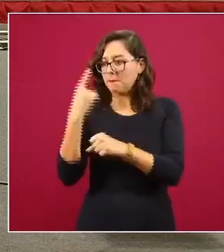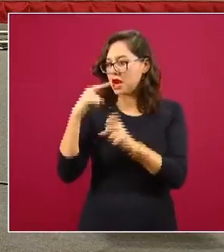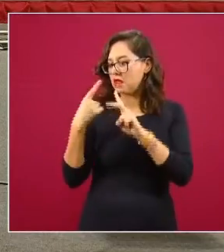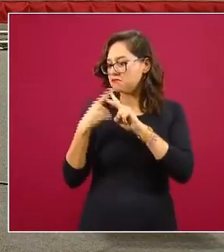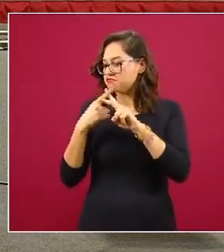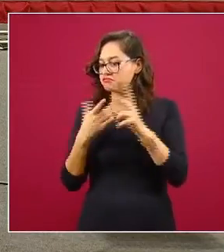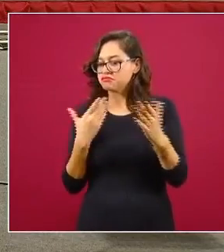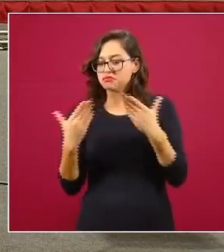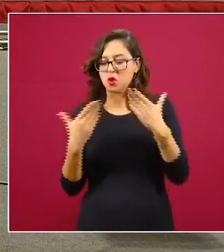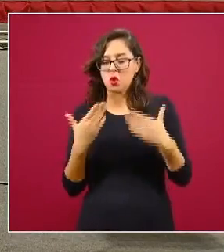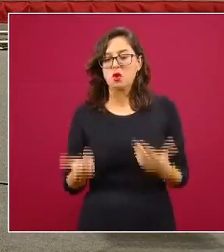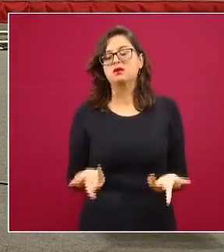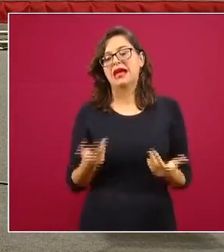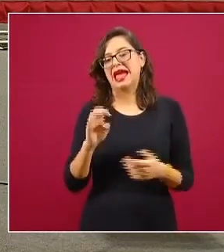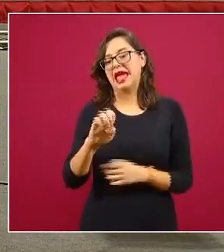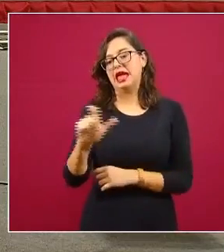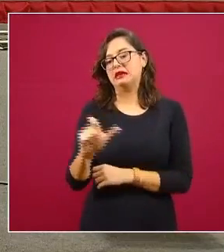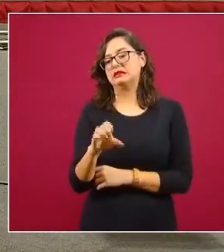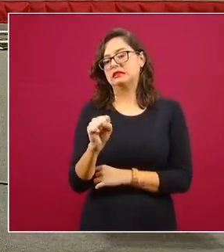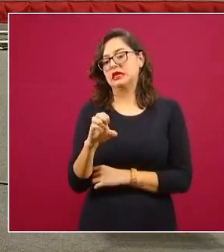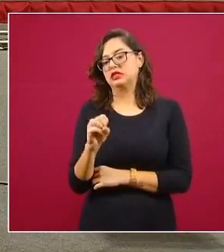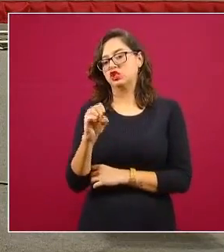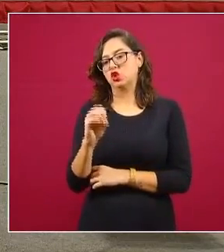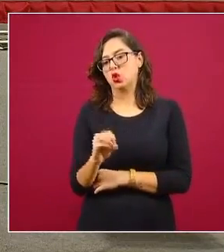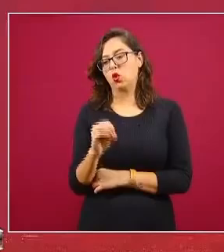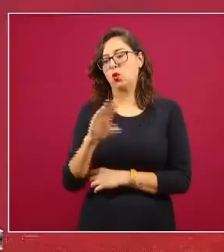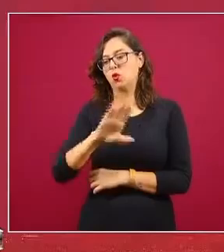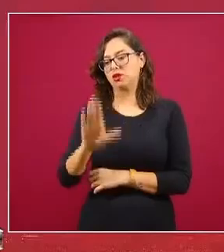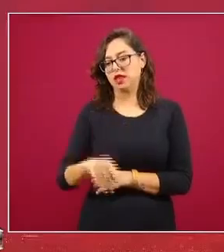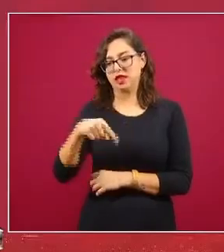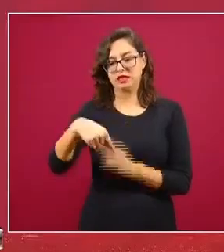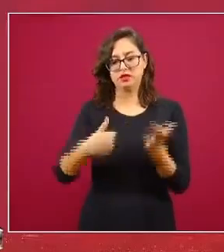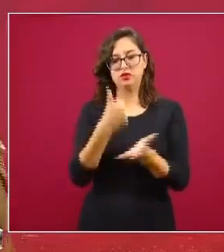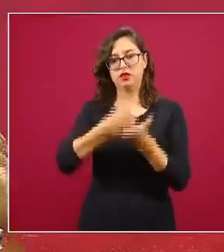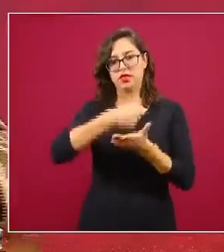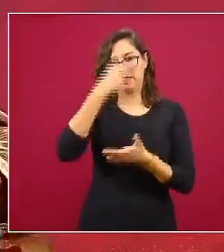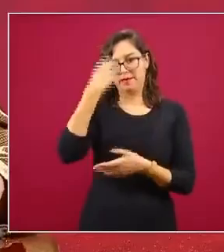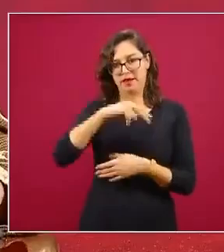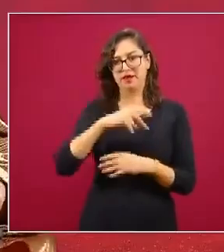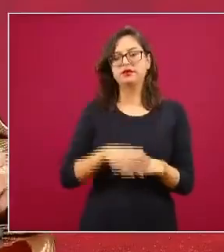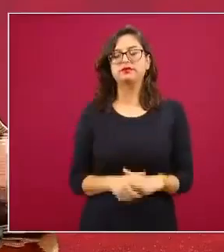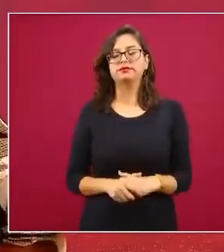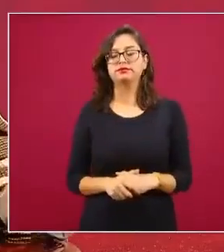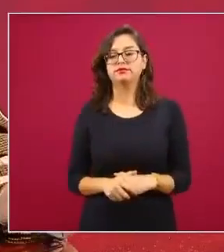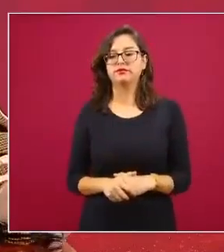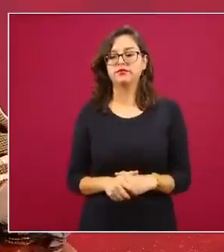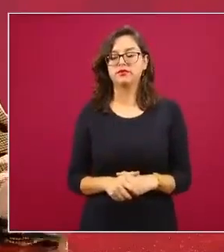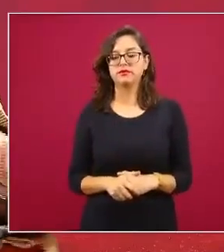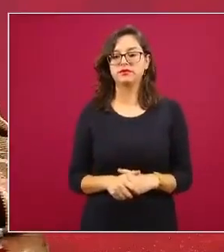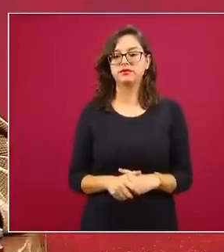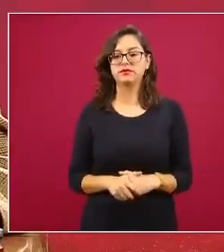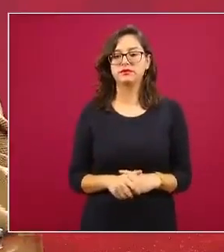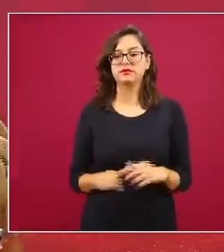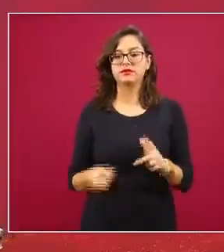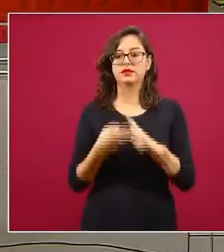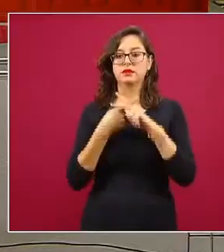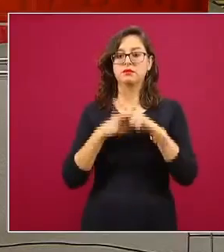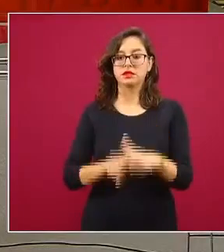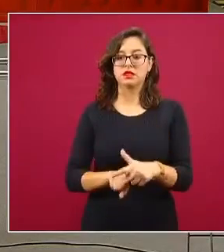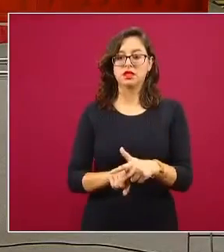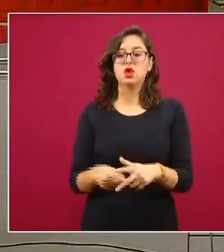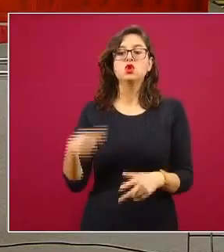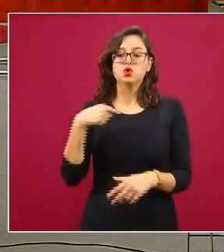estimación del exceso de mortalidad en la Ciudad de México. Entonces, vamos a iniciar. Primero voy a dar